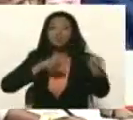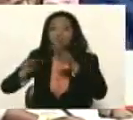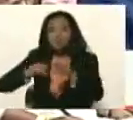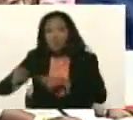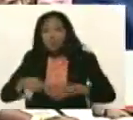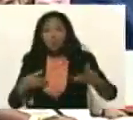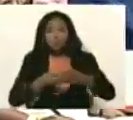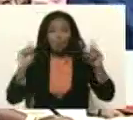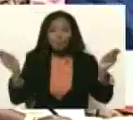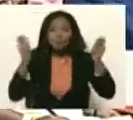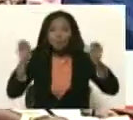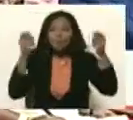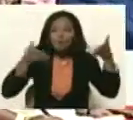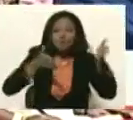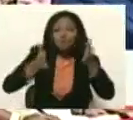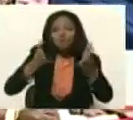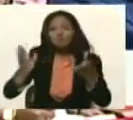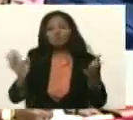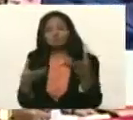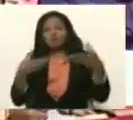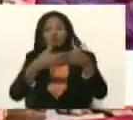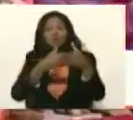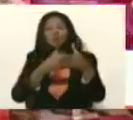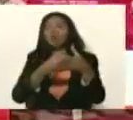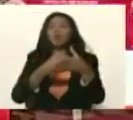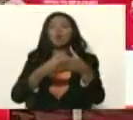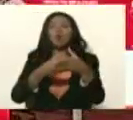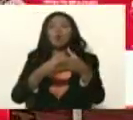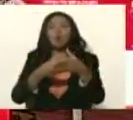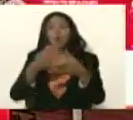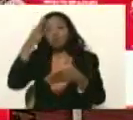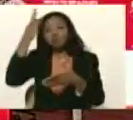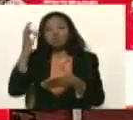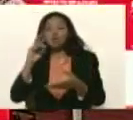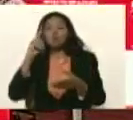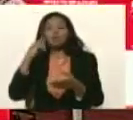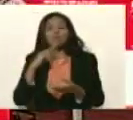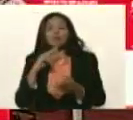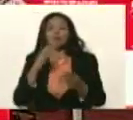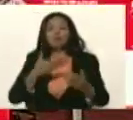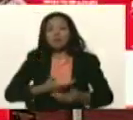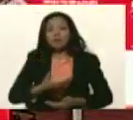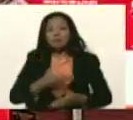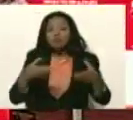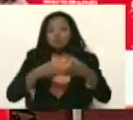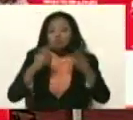promotor del Consejo Bolivariano de Alcalde, el equipo promotor.